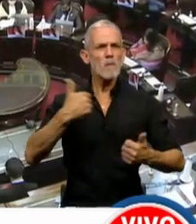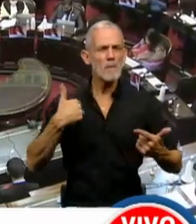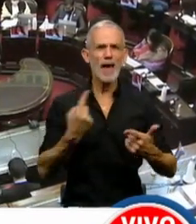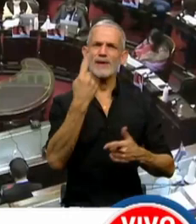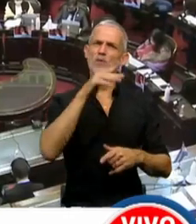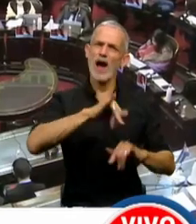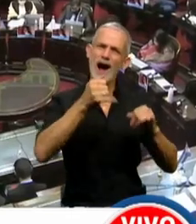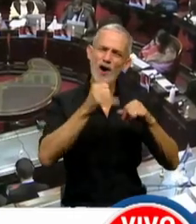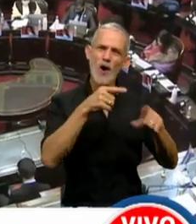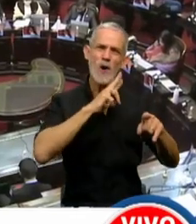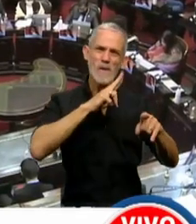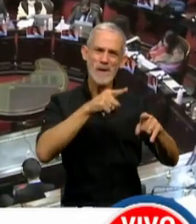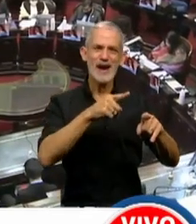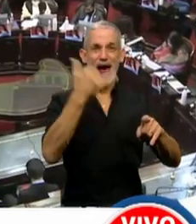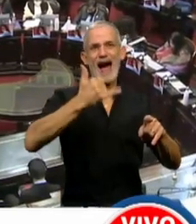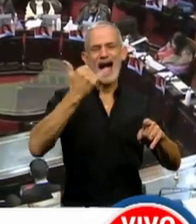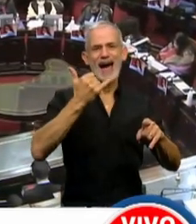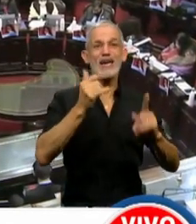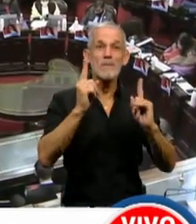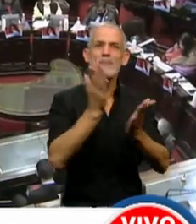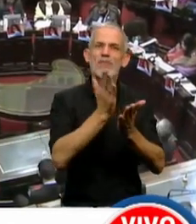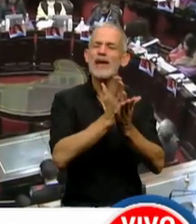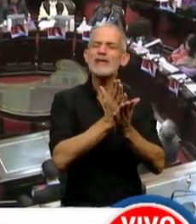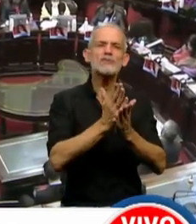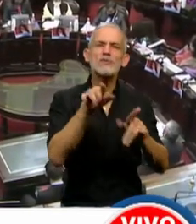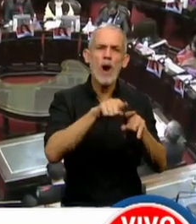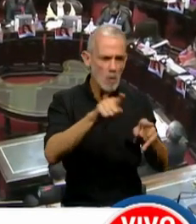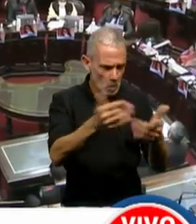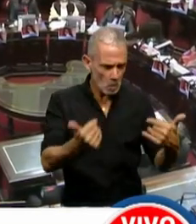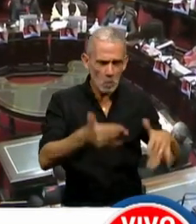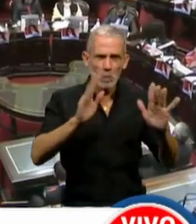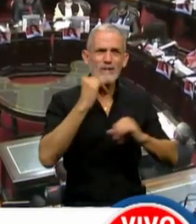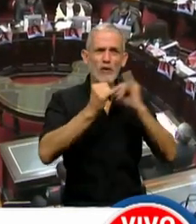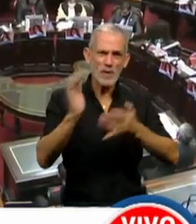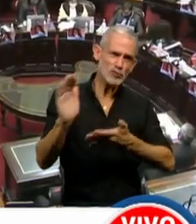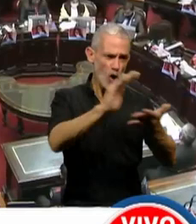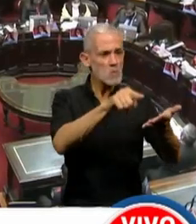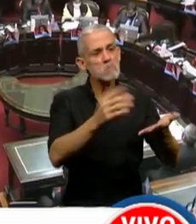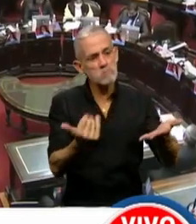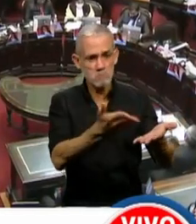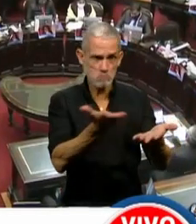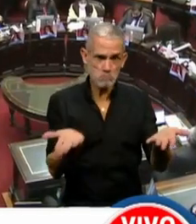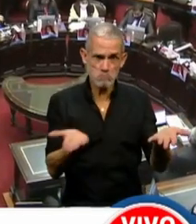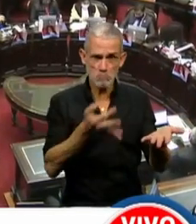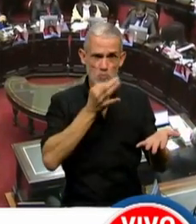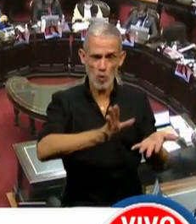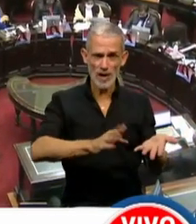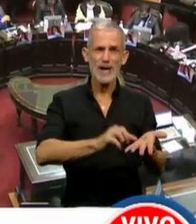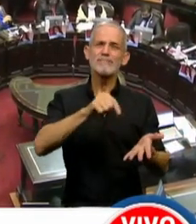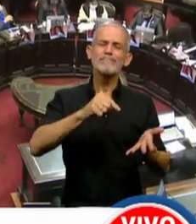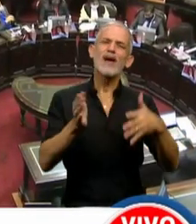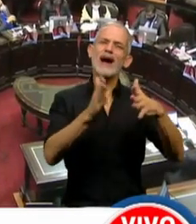de una jovencita que tiene estos mismos derechos a elegir, a ser informada, creo que este es el camino para